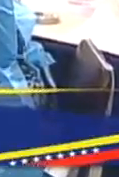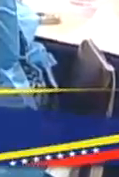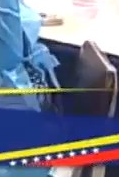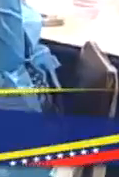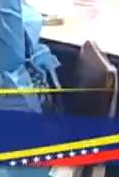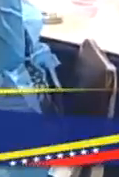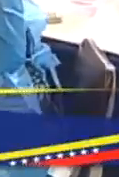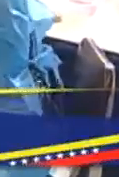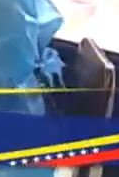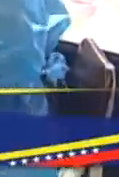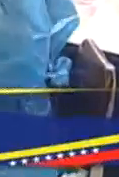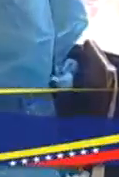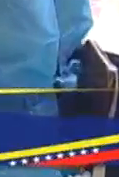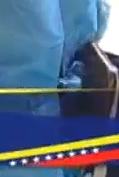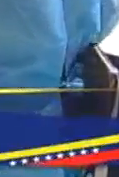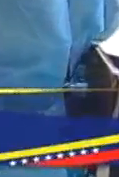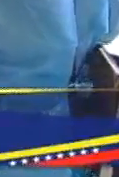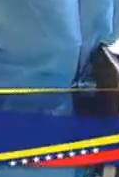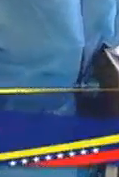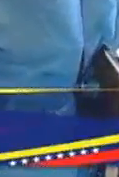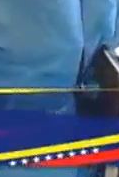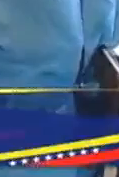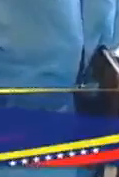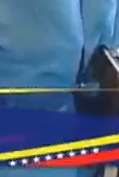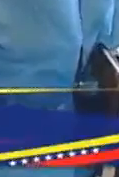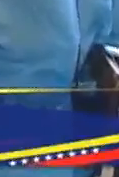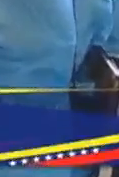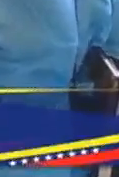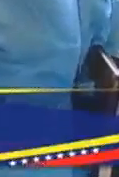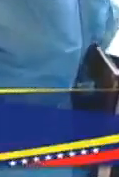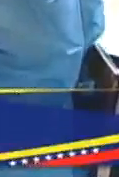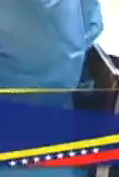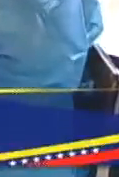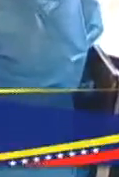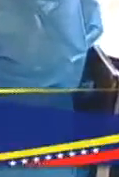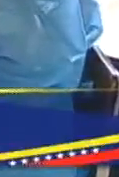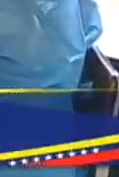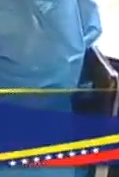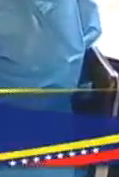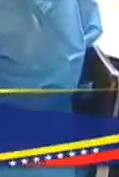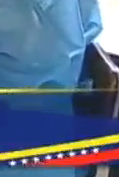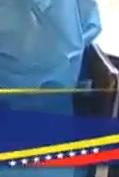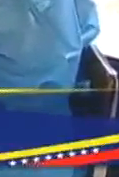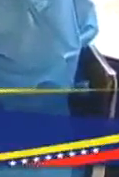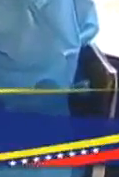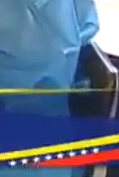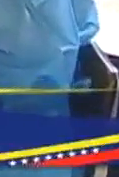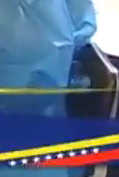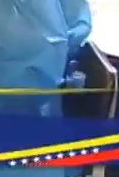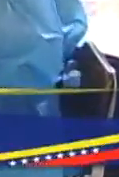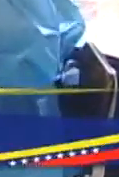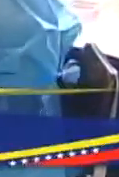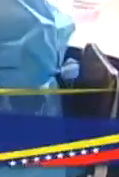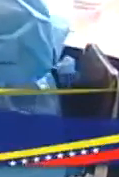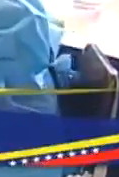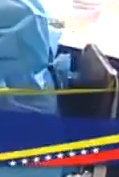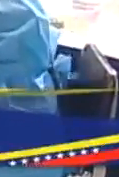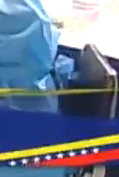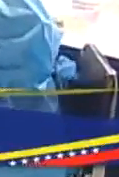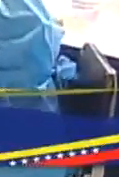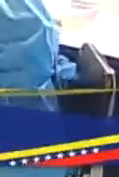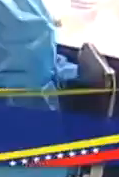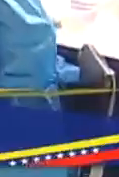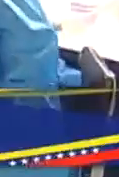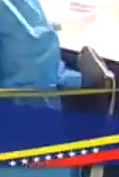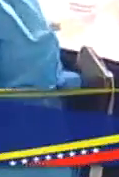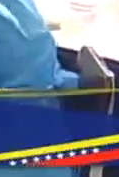las trabajadoras de la salud para este domingo ya tenemos más de 85 mil trabajadores y trabajadoras de la salud con la vacunación de refuerzo con la